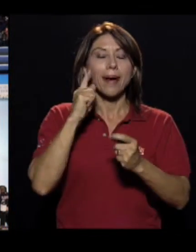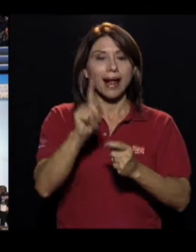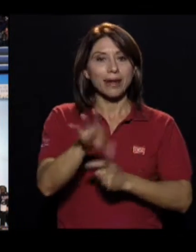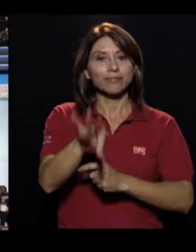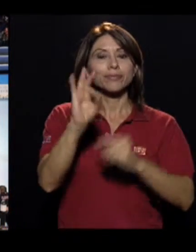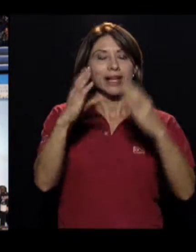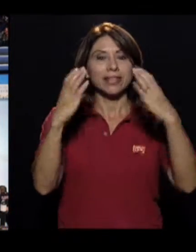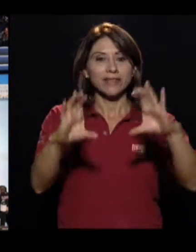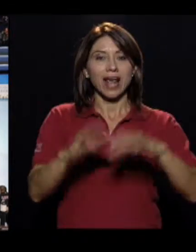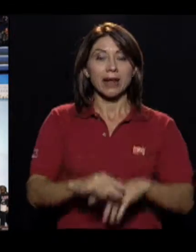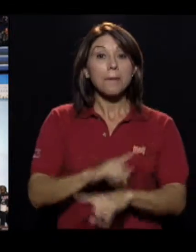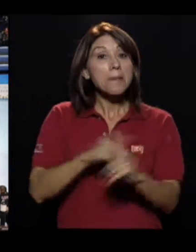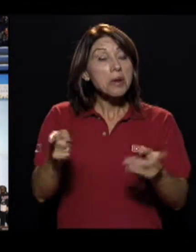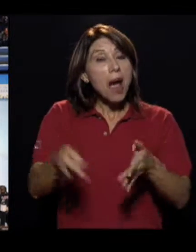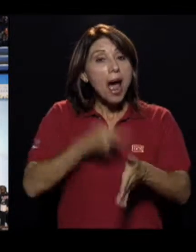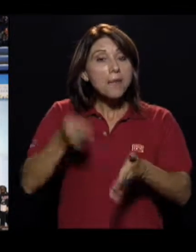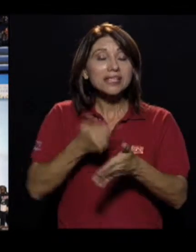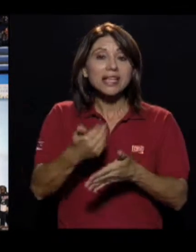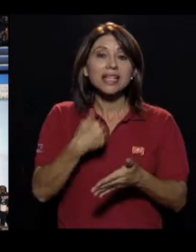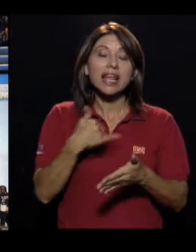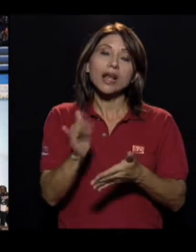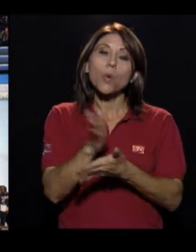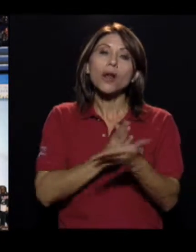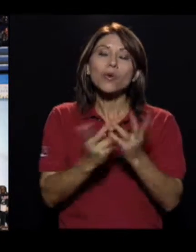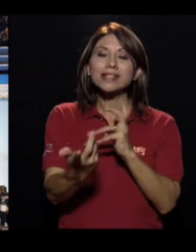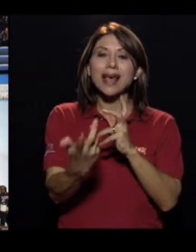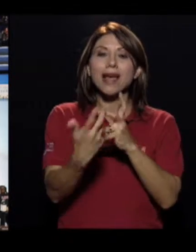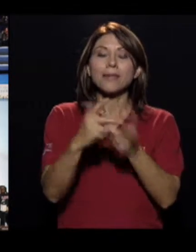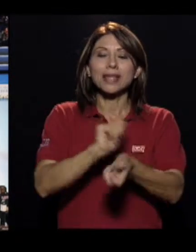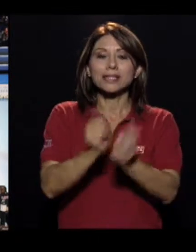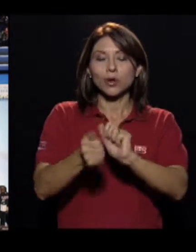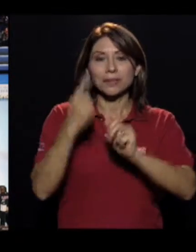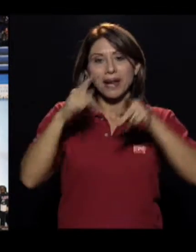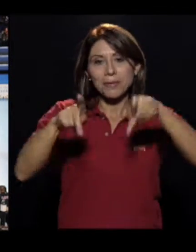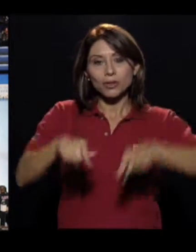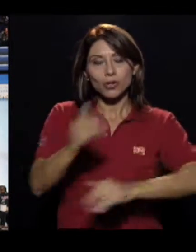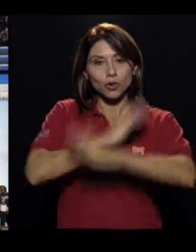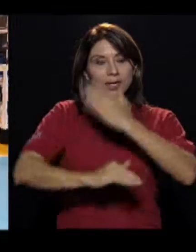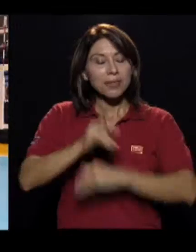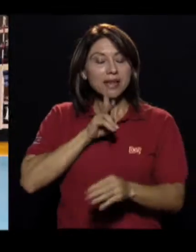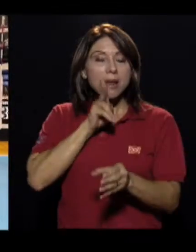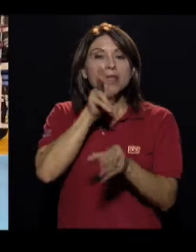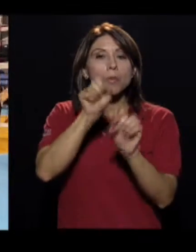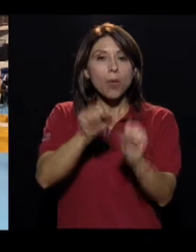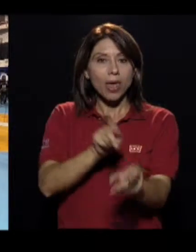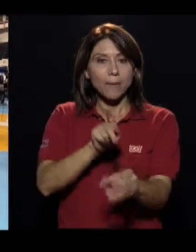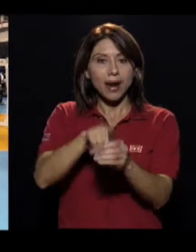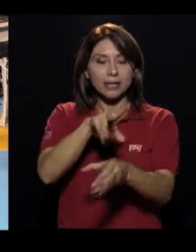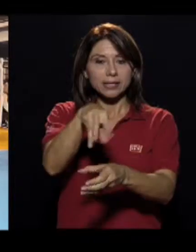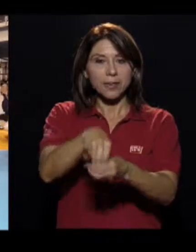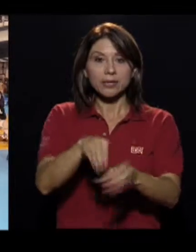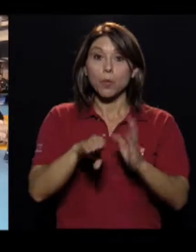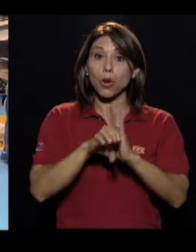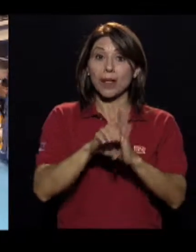en ciertos casos se cuenta con adaptaciones que buscan garantizar la inclusión de las personas con discapacidad, como ciertas modificaciones en el